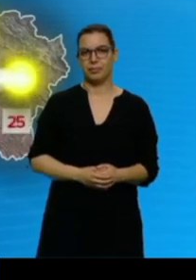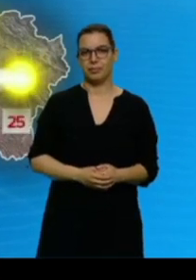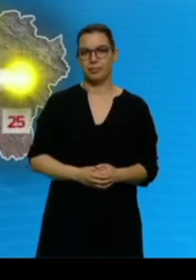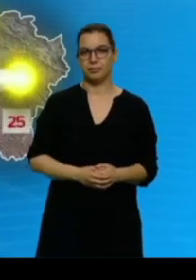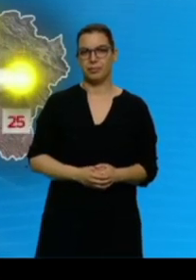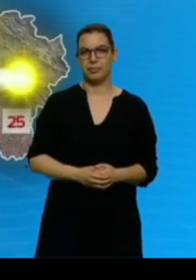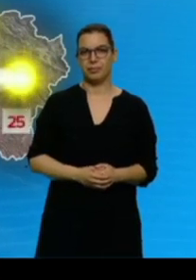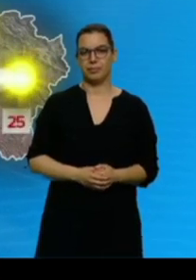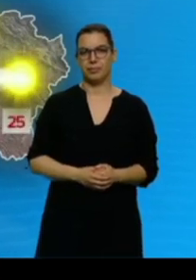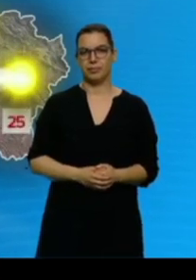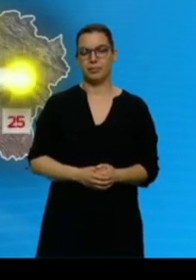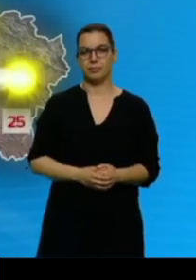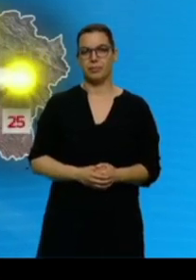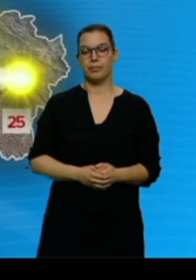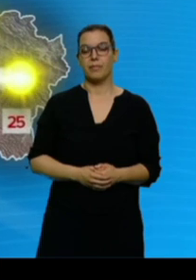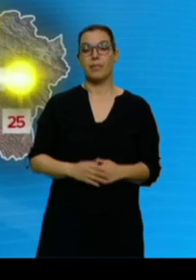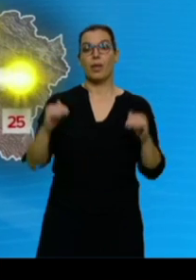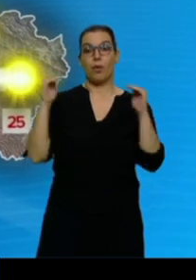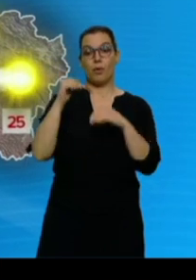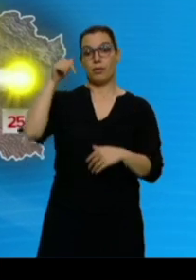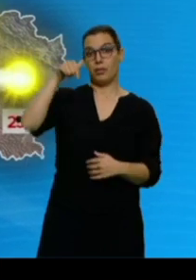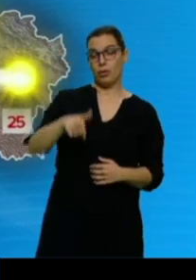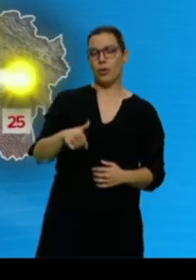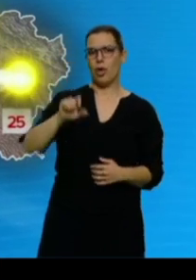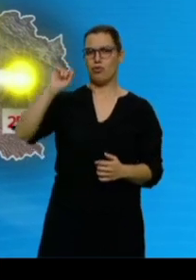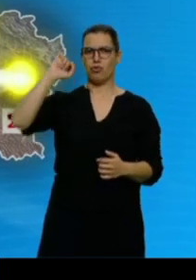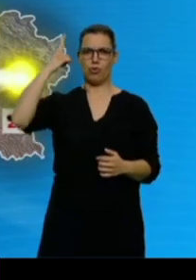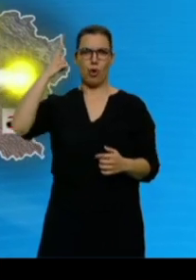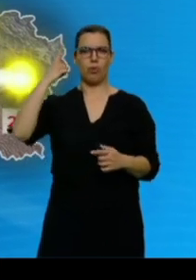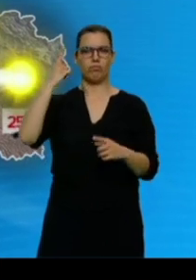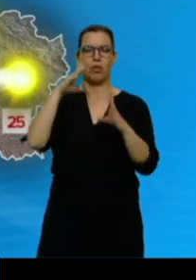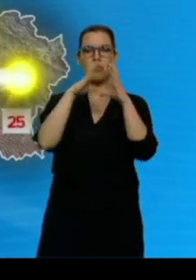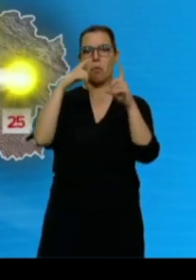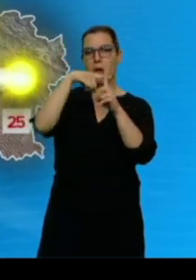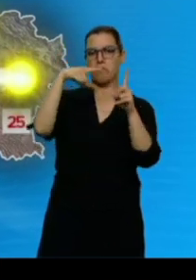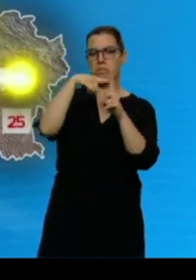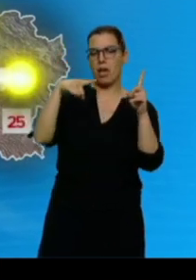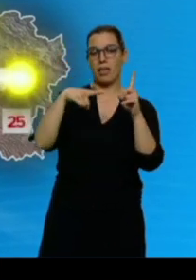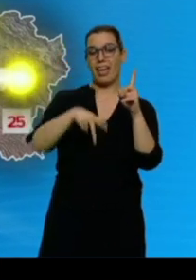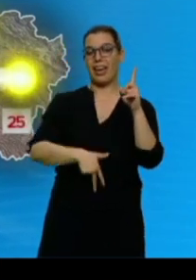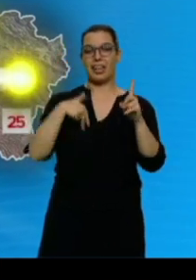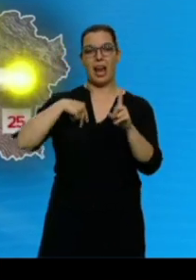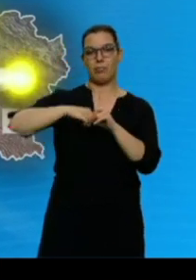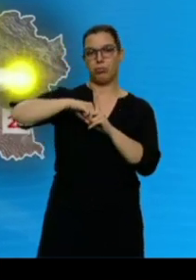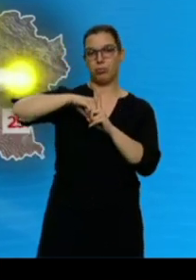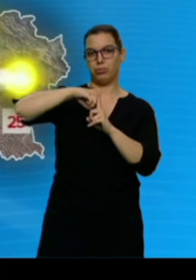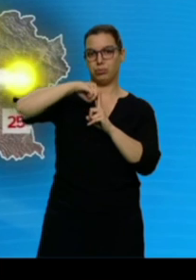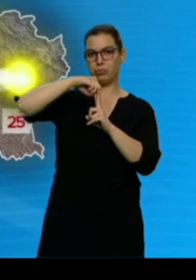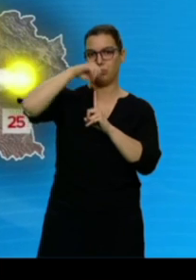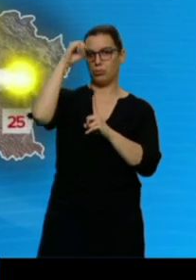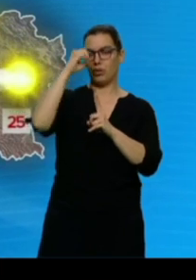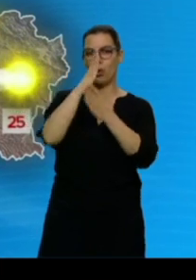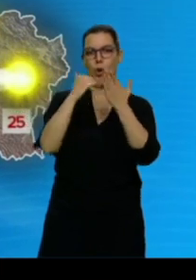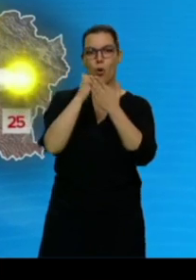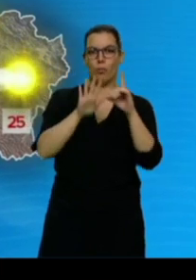El jueves será un día soleado con nubes medias y subida generalizada de las temperaturas en toda la comunidad.